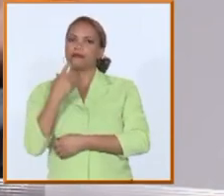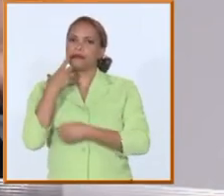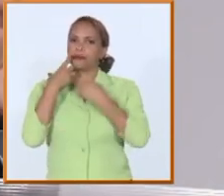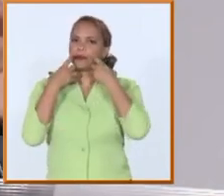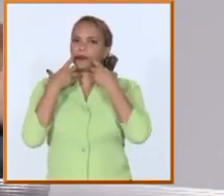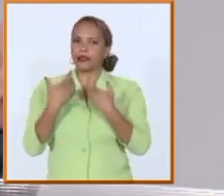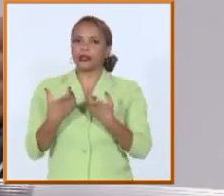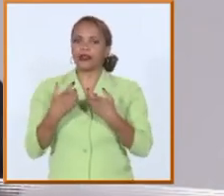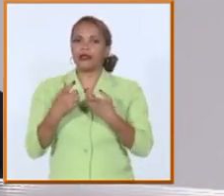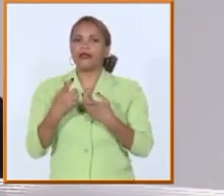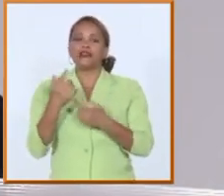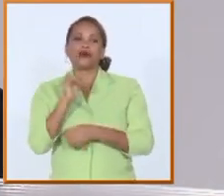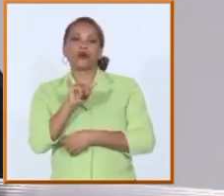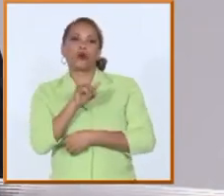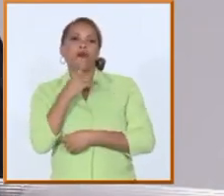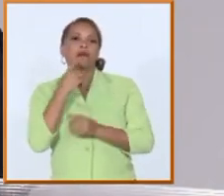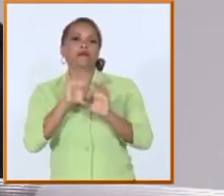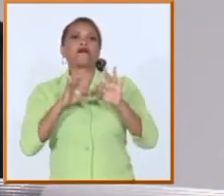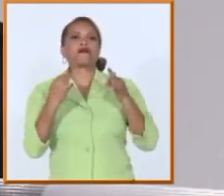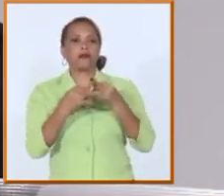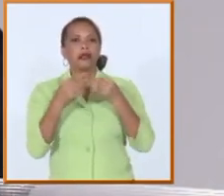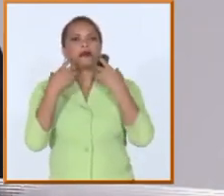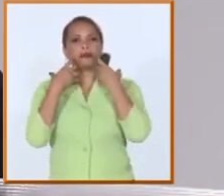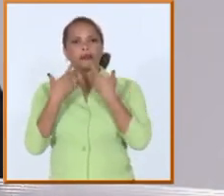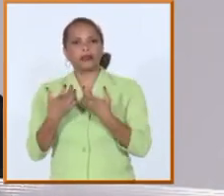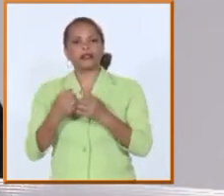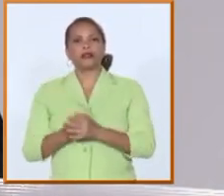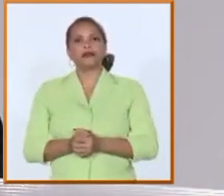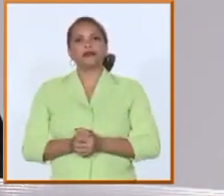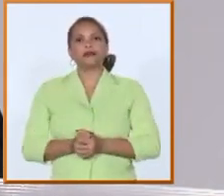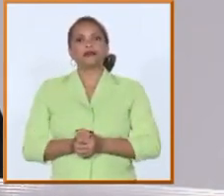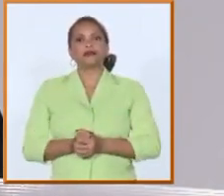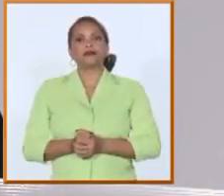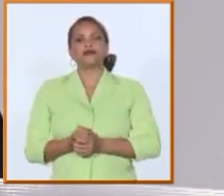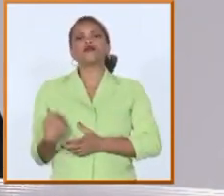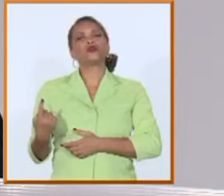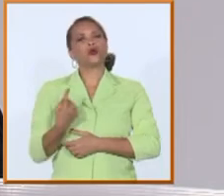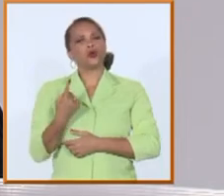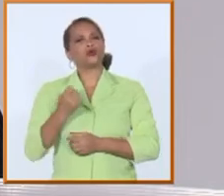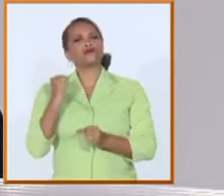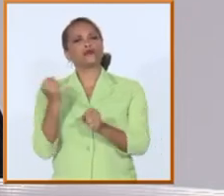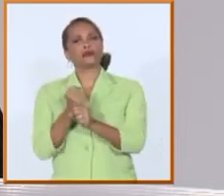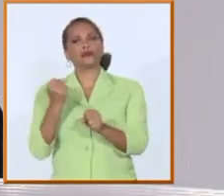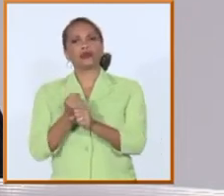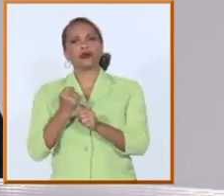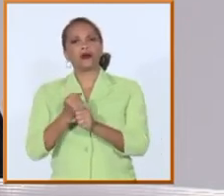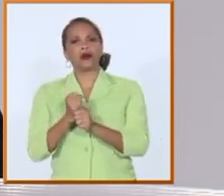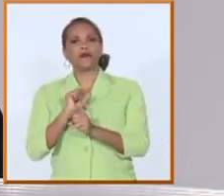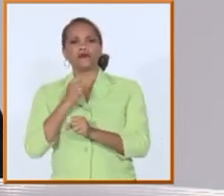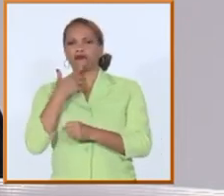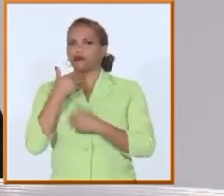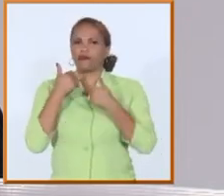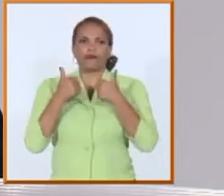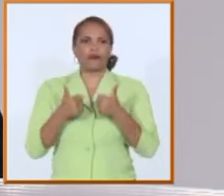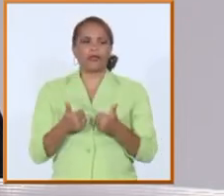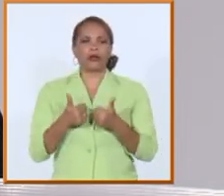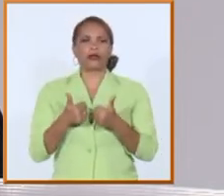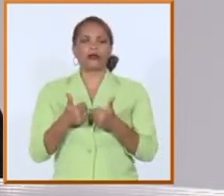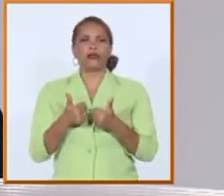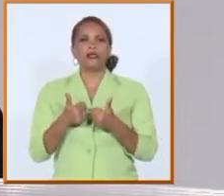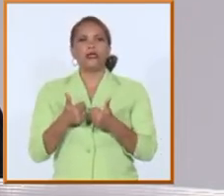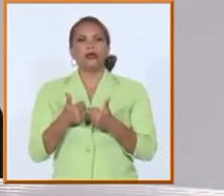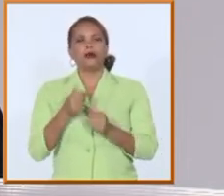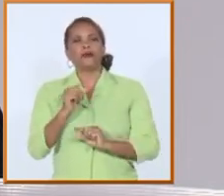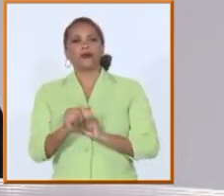para la familia también sin duda y nosotros es un tema que trabajamos con mucha con mucha seriedad tratando como dice